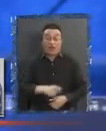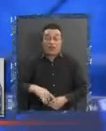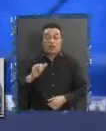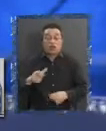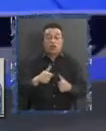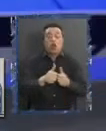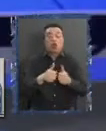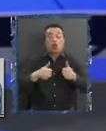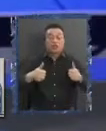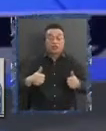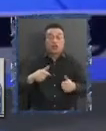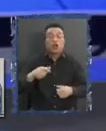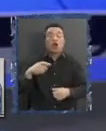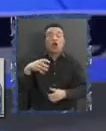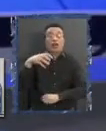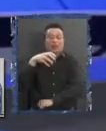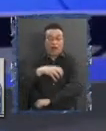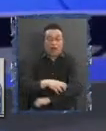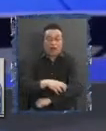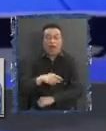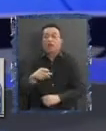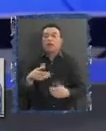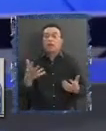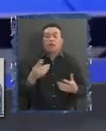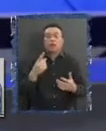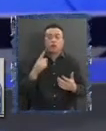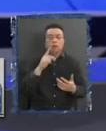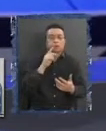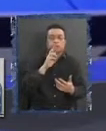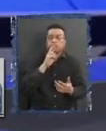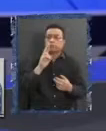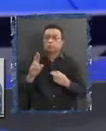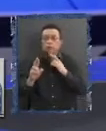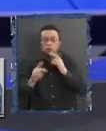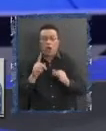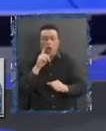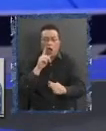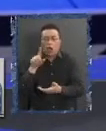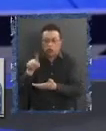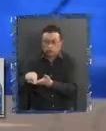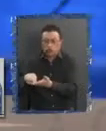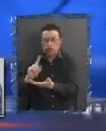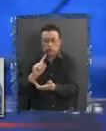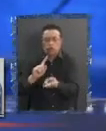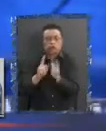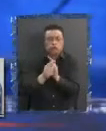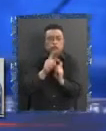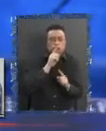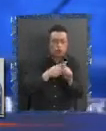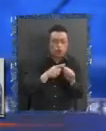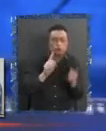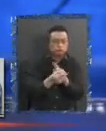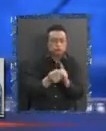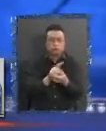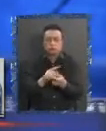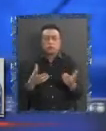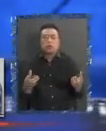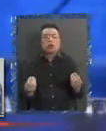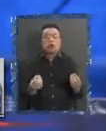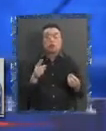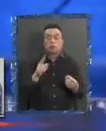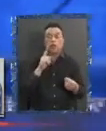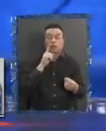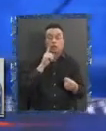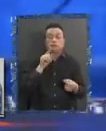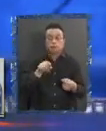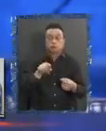¿A qué va a corresponder esto? ¿Y si alguna vez Estas ya existen Y van a hacer cambiar De nombre En estricto rigor Bueno Aquí alguno de los invitados Te